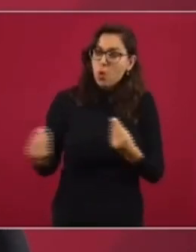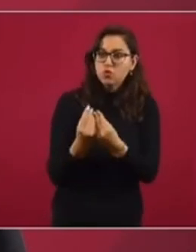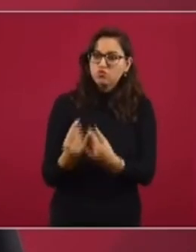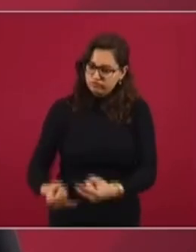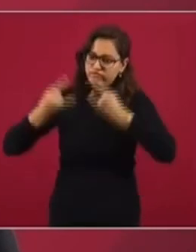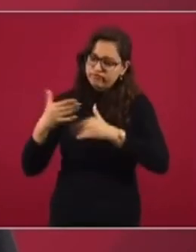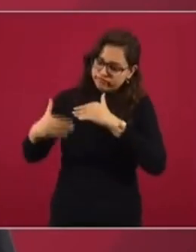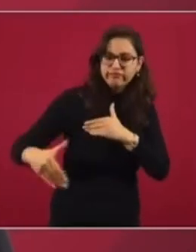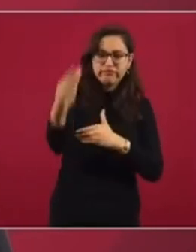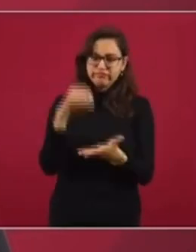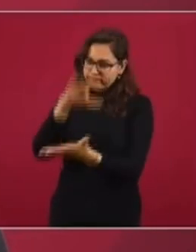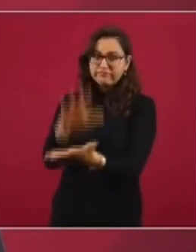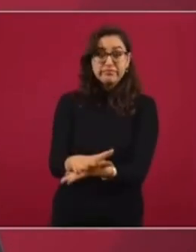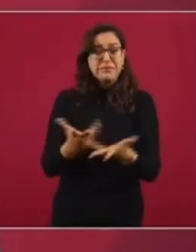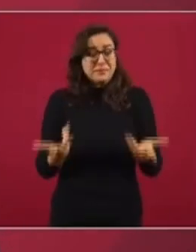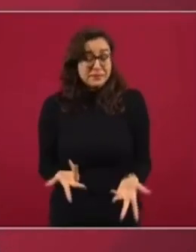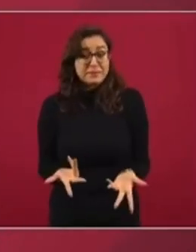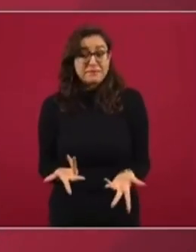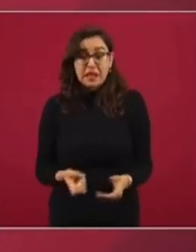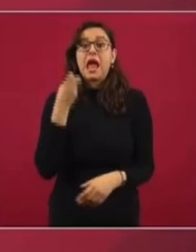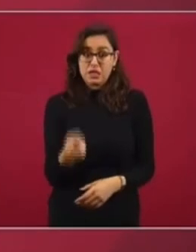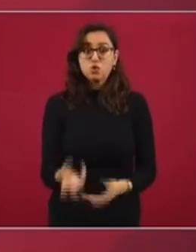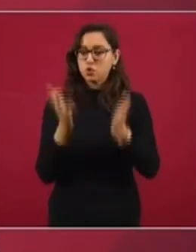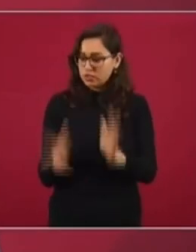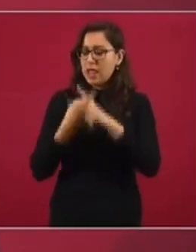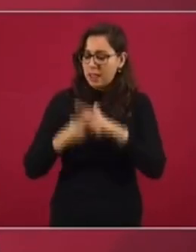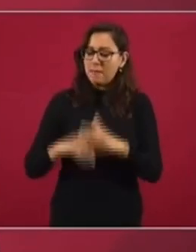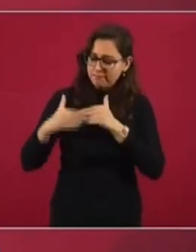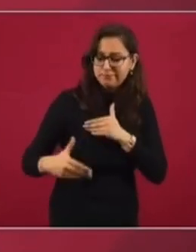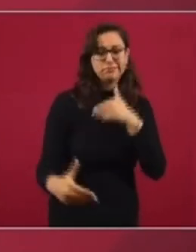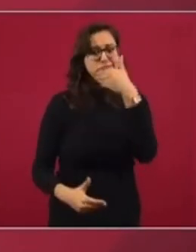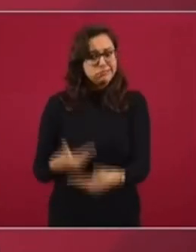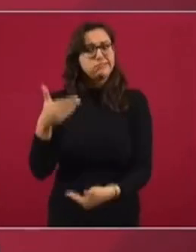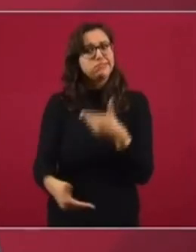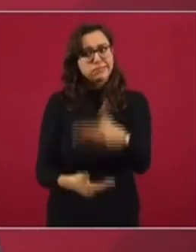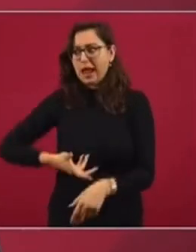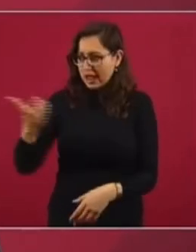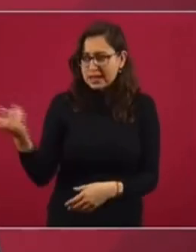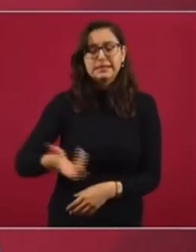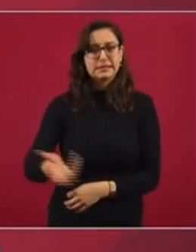Y eso es lo que se está llevando a cabo. Ese es el proceso en el que estamos.